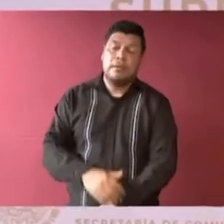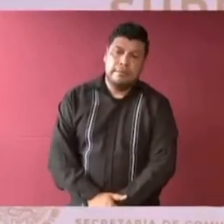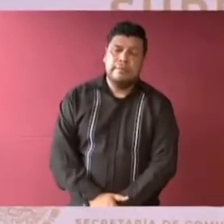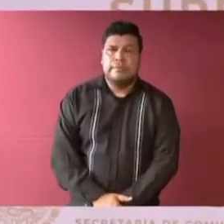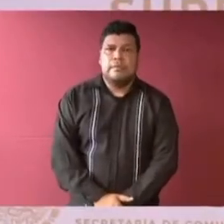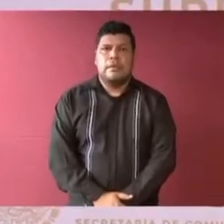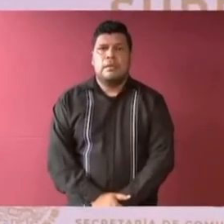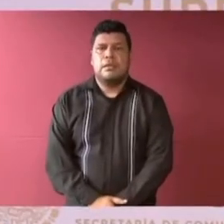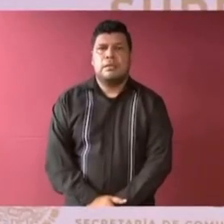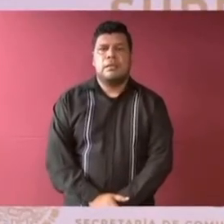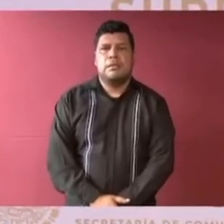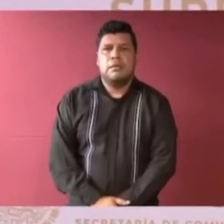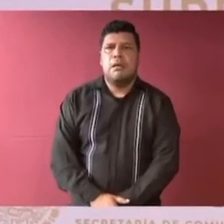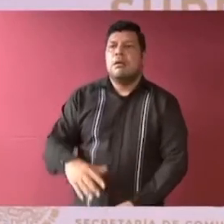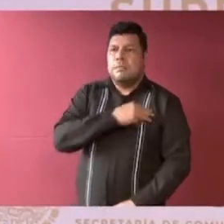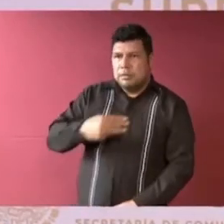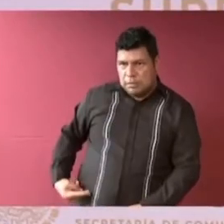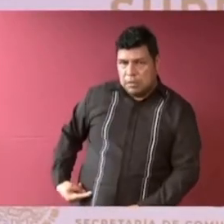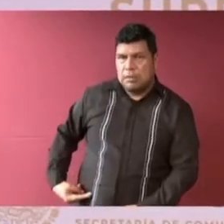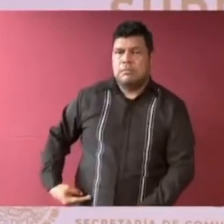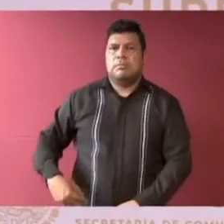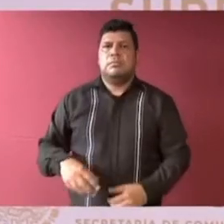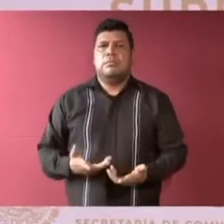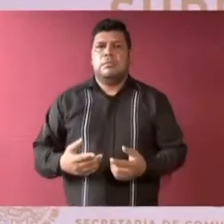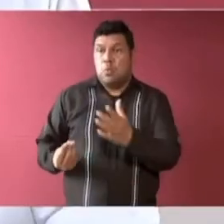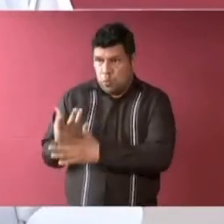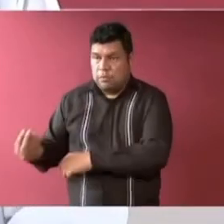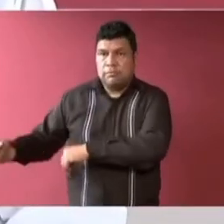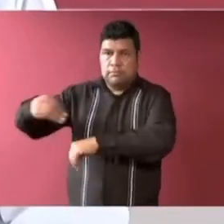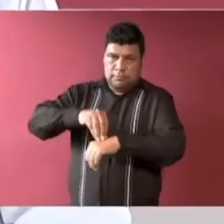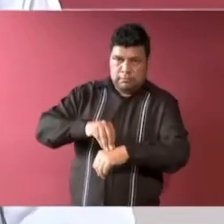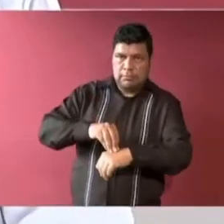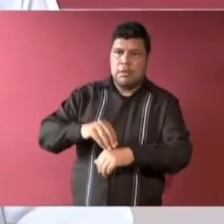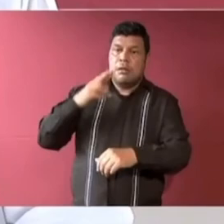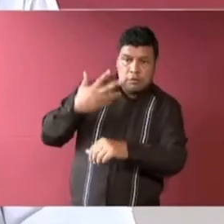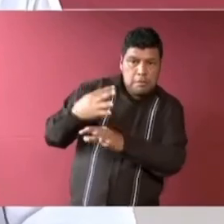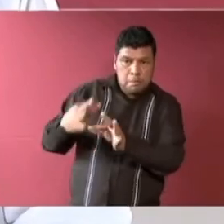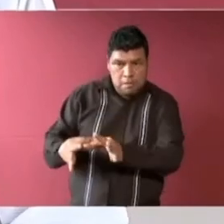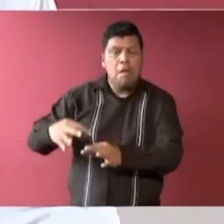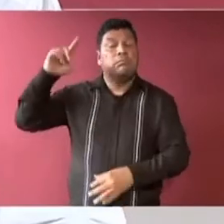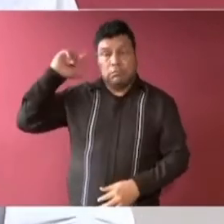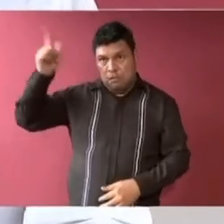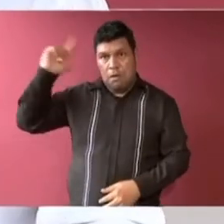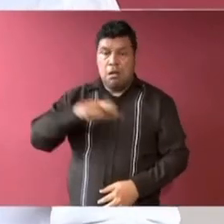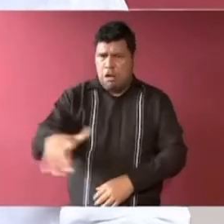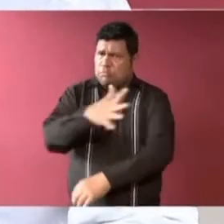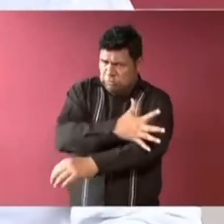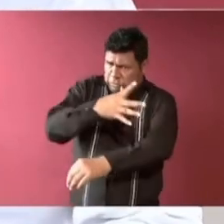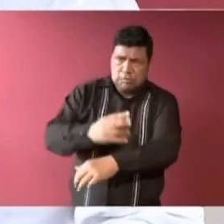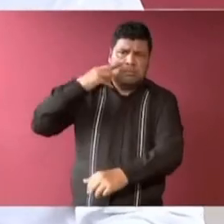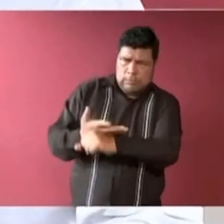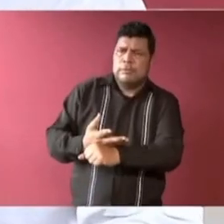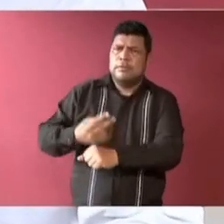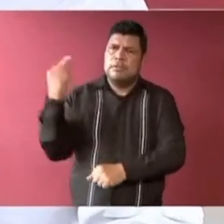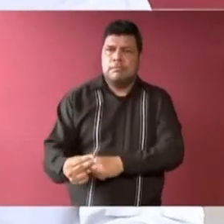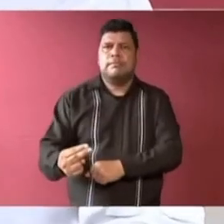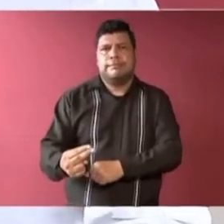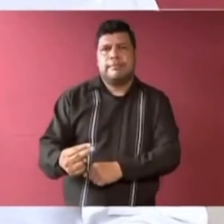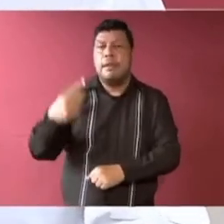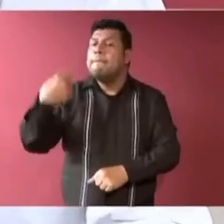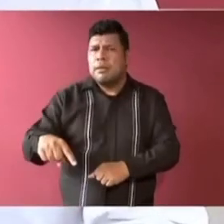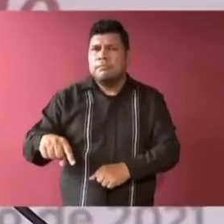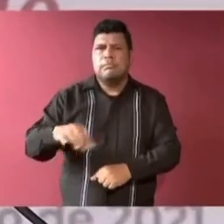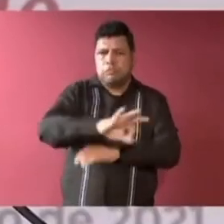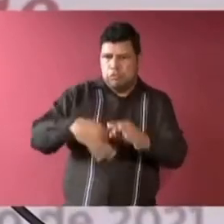Ojalá y los presidentes municipales que van a entrar a cumplir con su función, actúen con responsabilidad y con honestidad.